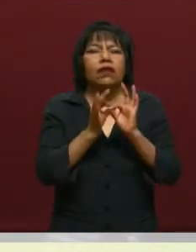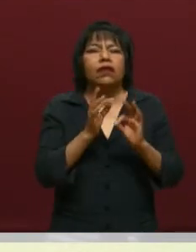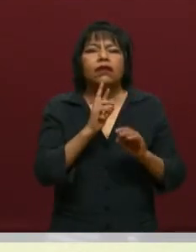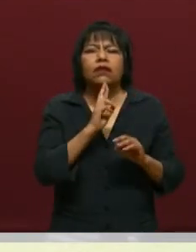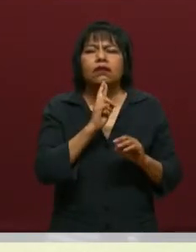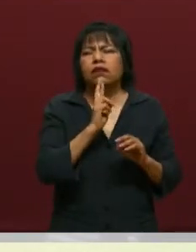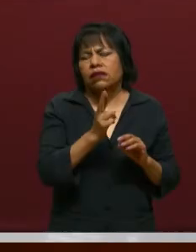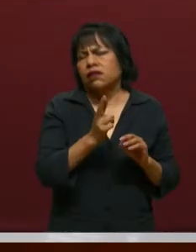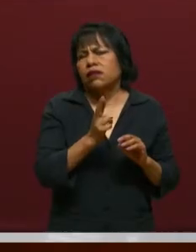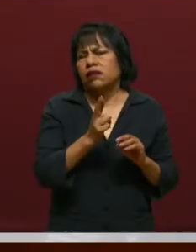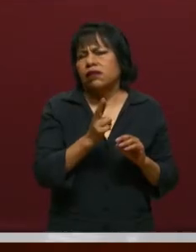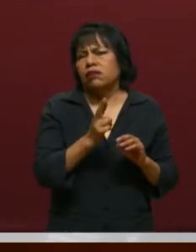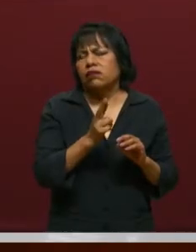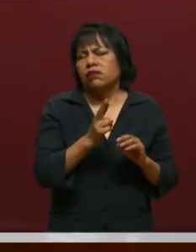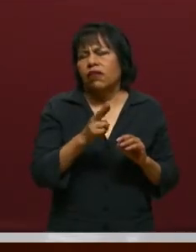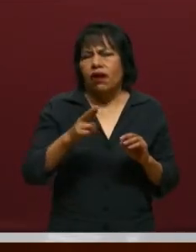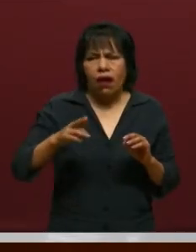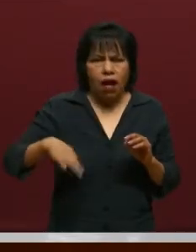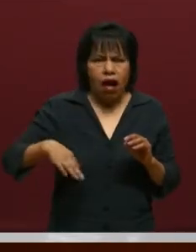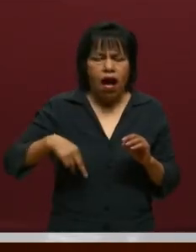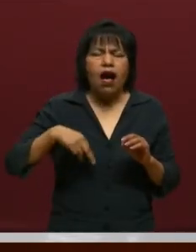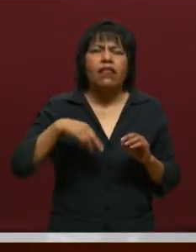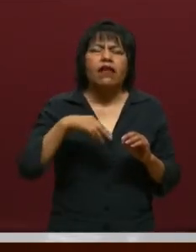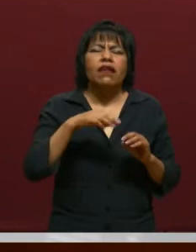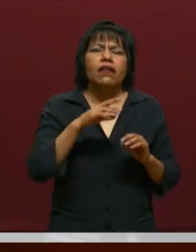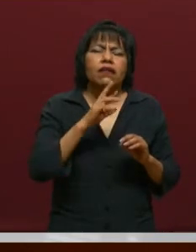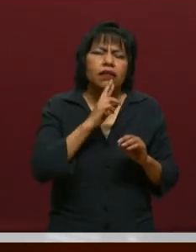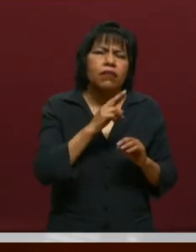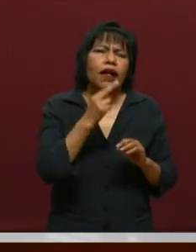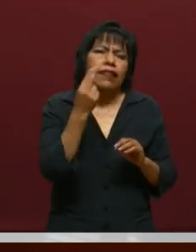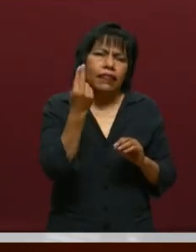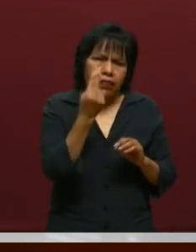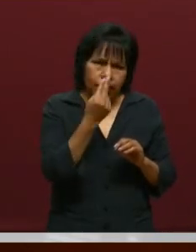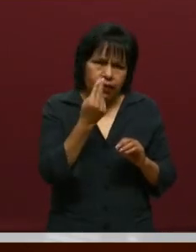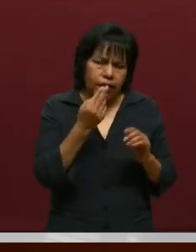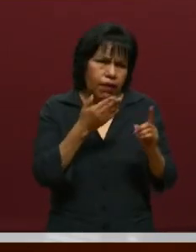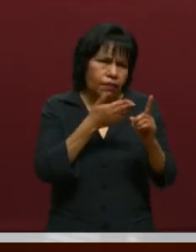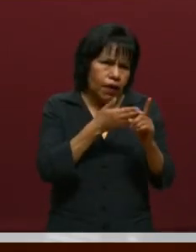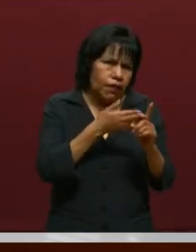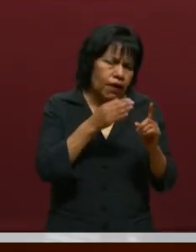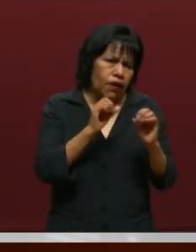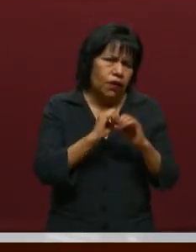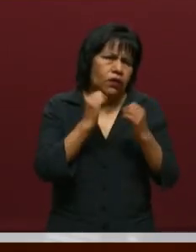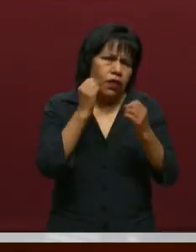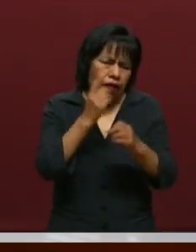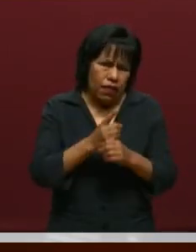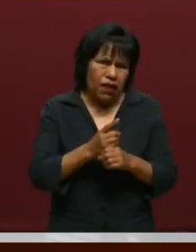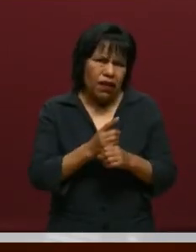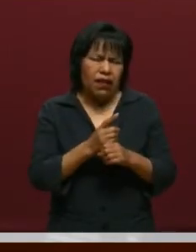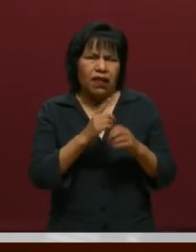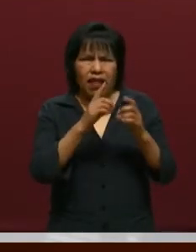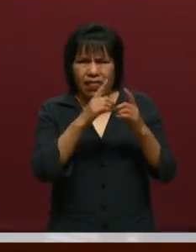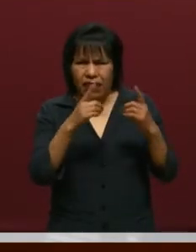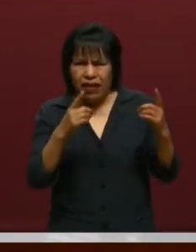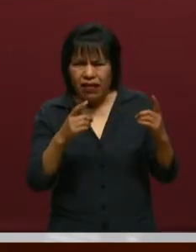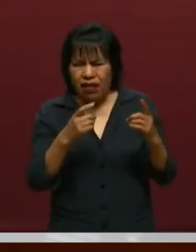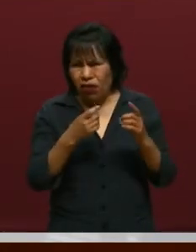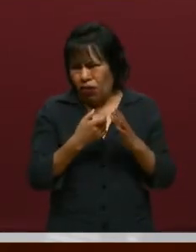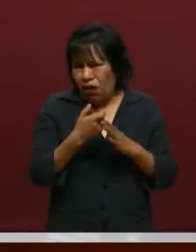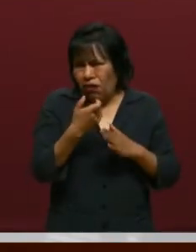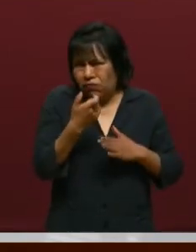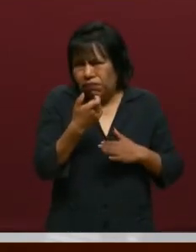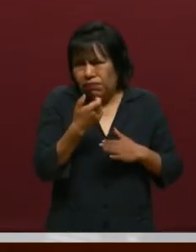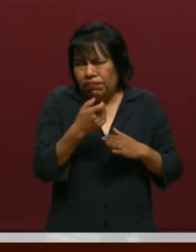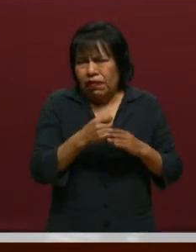como decíamos hace un rato, a las necesidades, a los retos de la sociedad, que generemos un desarrollo económico, que a través de las